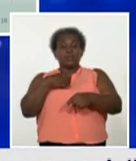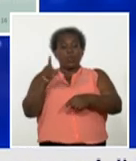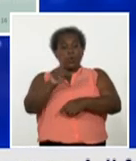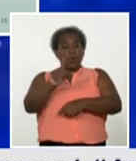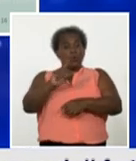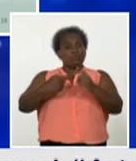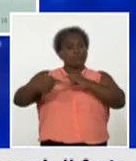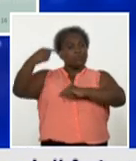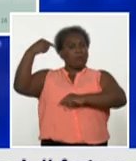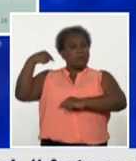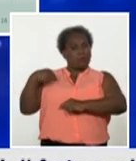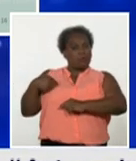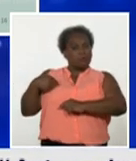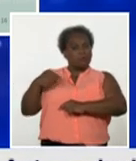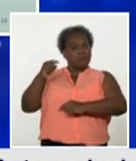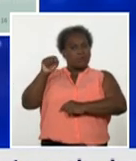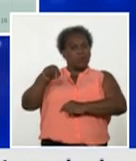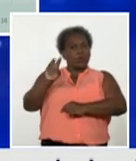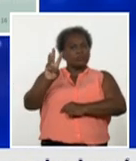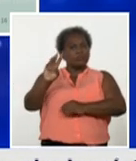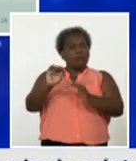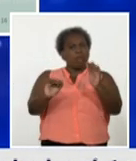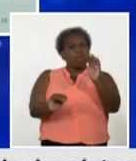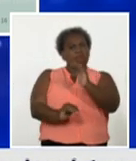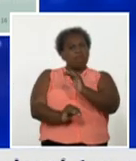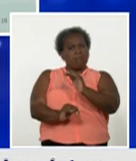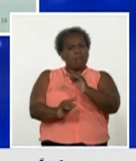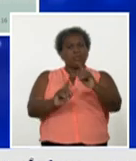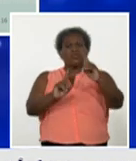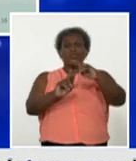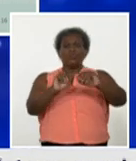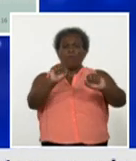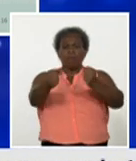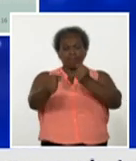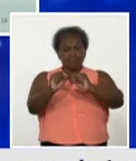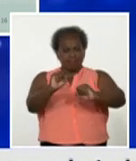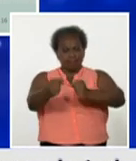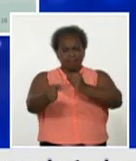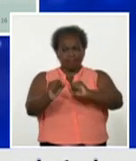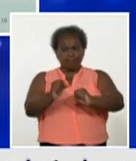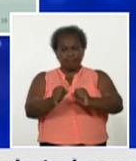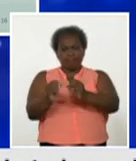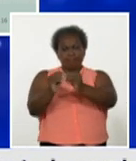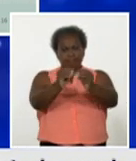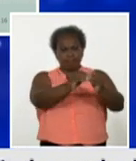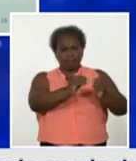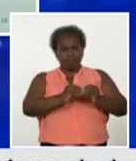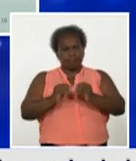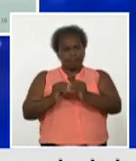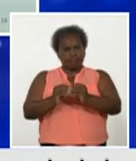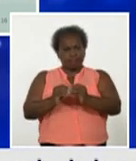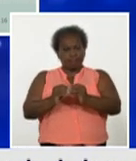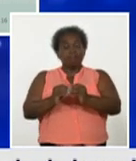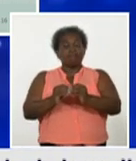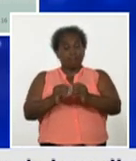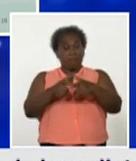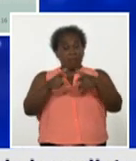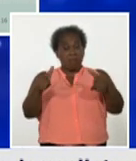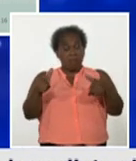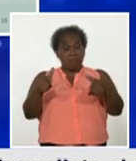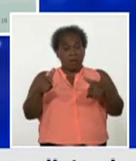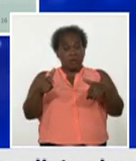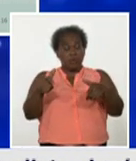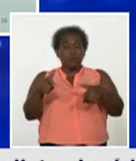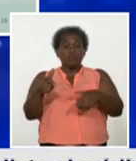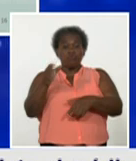de ayer 3 menos realmente esta provincia logra controlar la transmisión el mayor número en el municipio de las